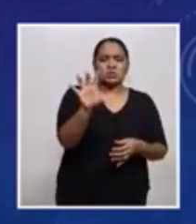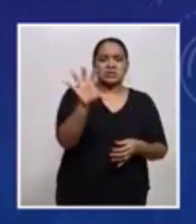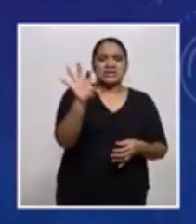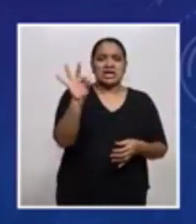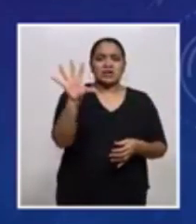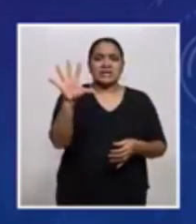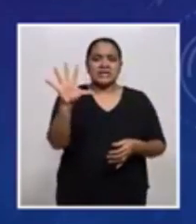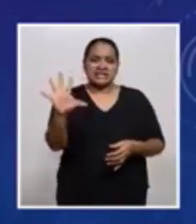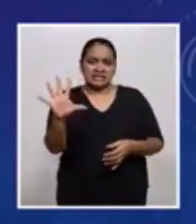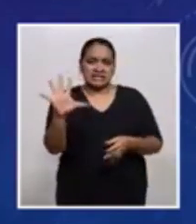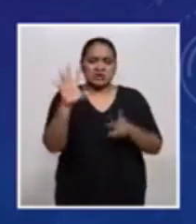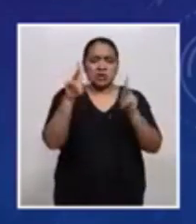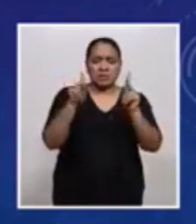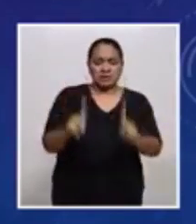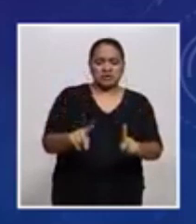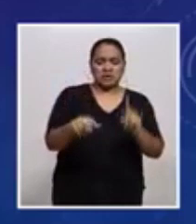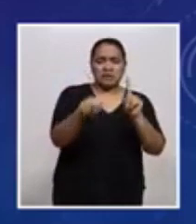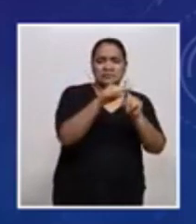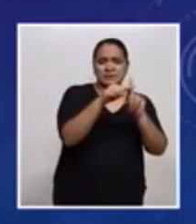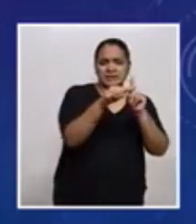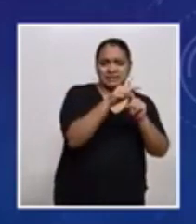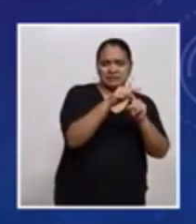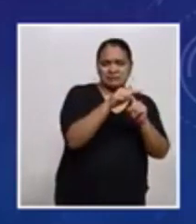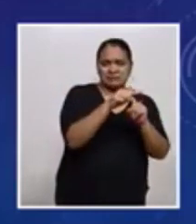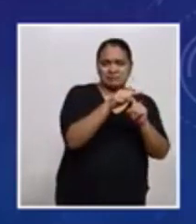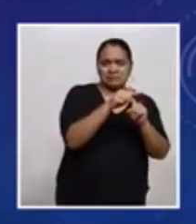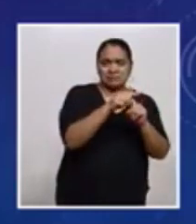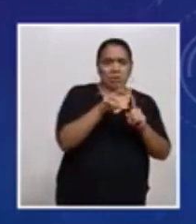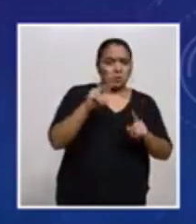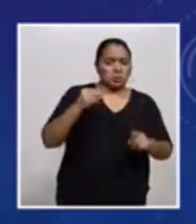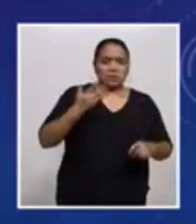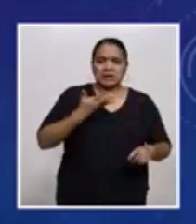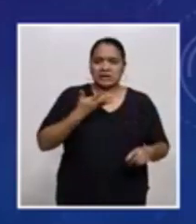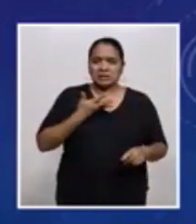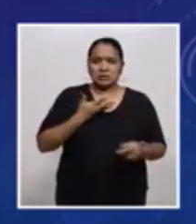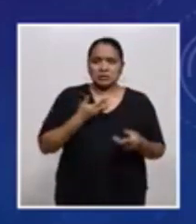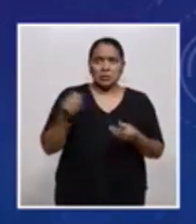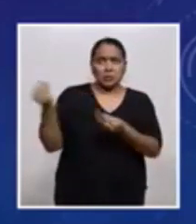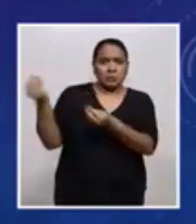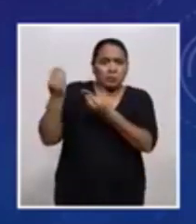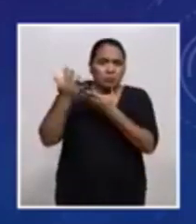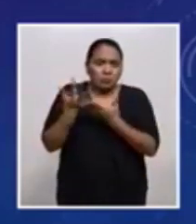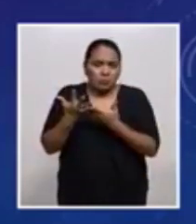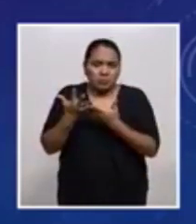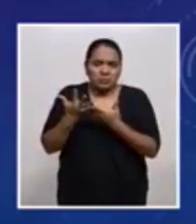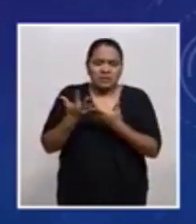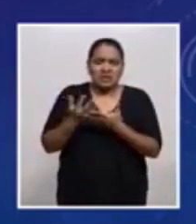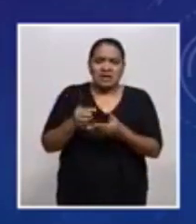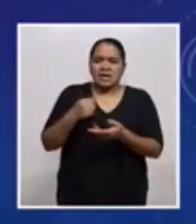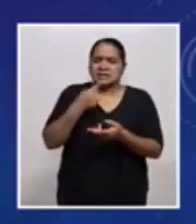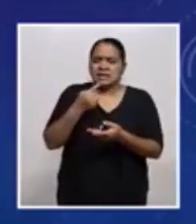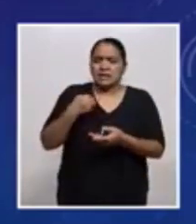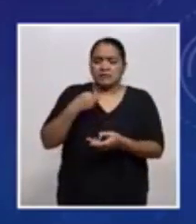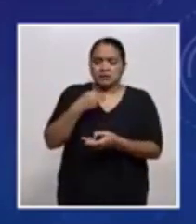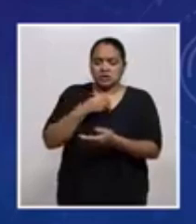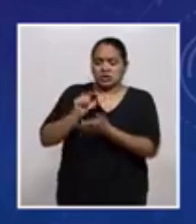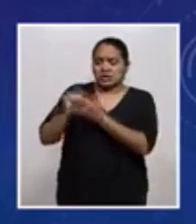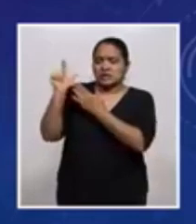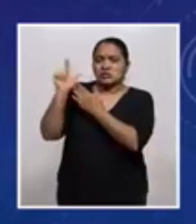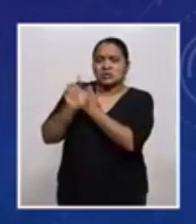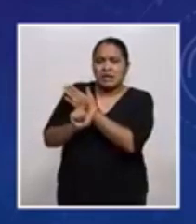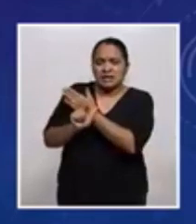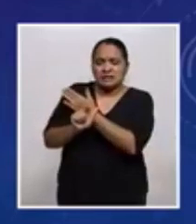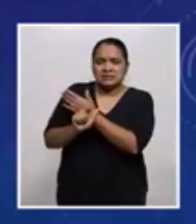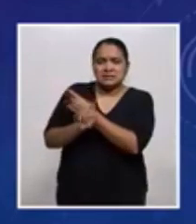casos totales. No se reporta en este momento por parte de la Secretaría de Salud y el Laboratorio Nacional de